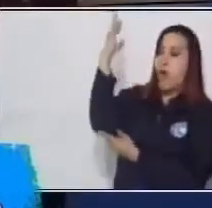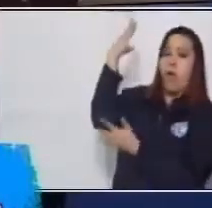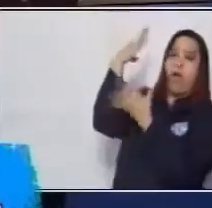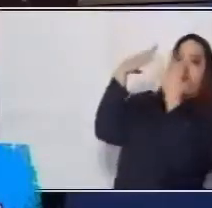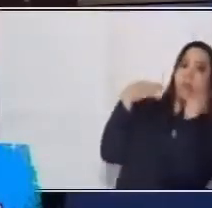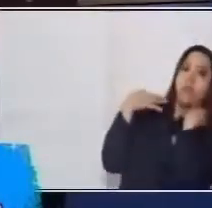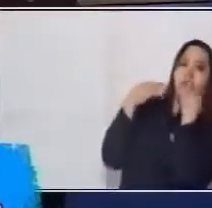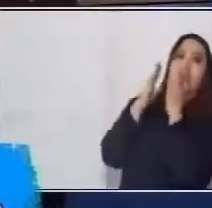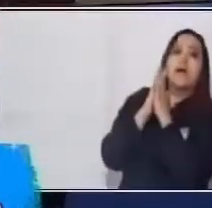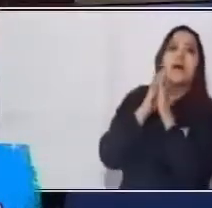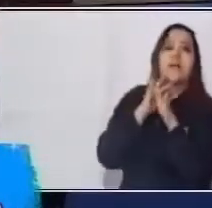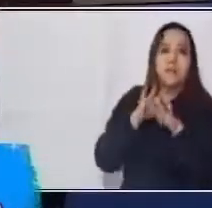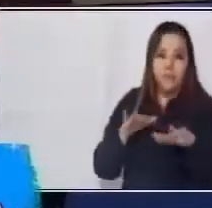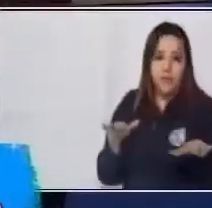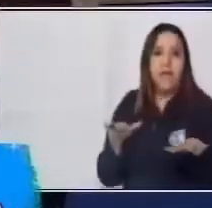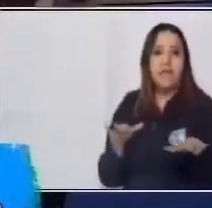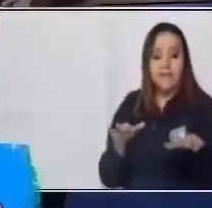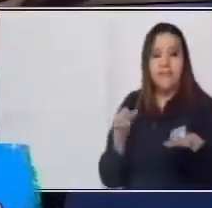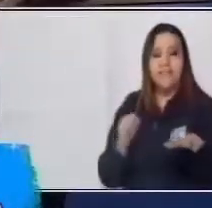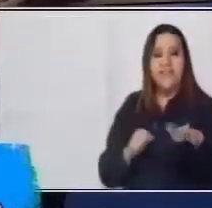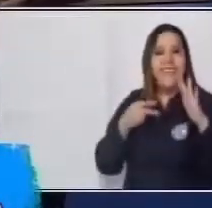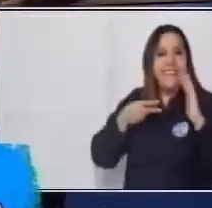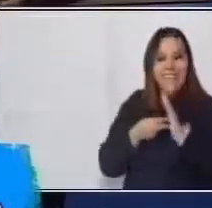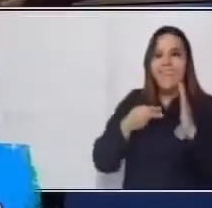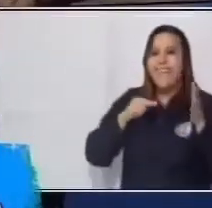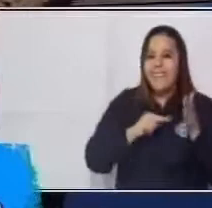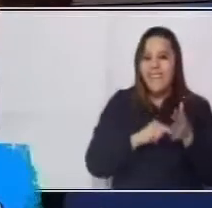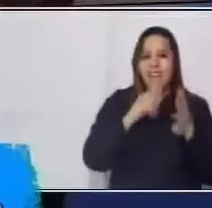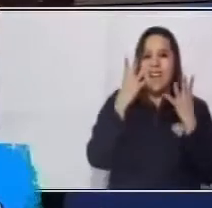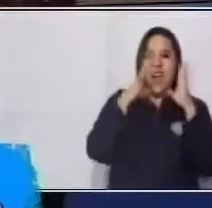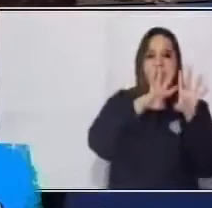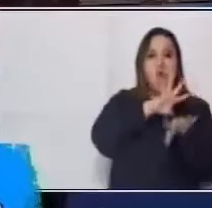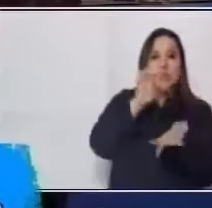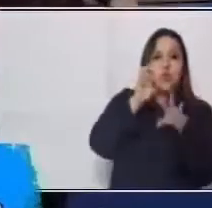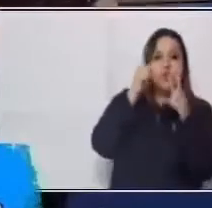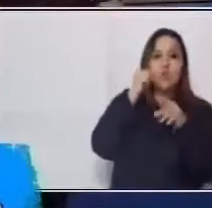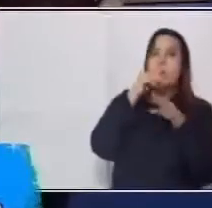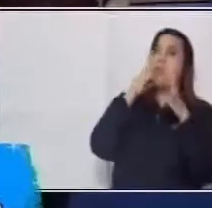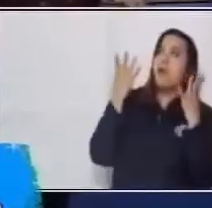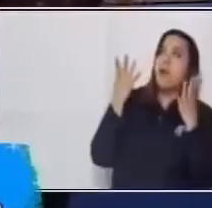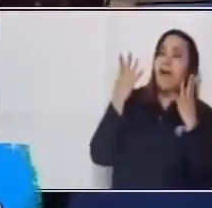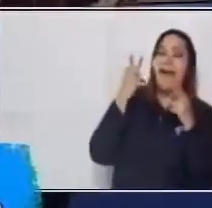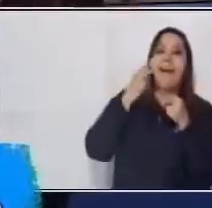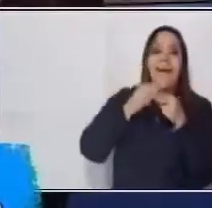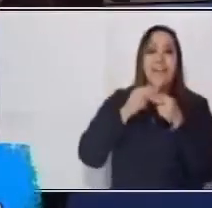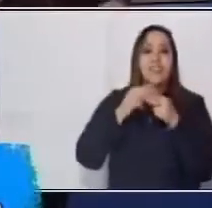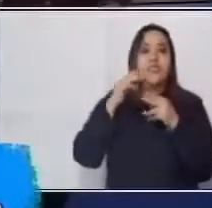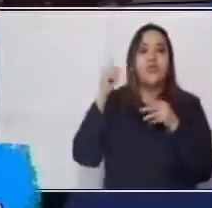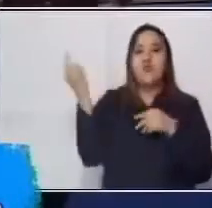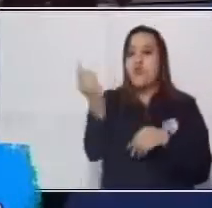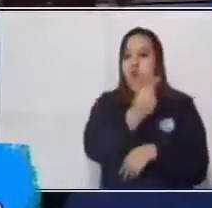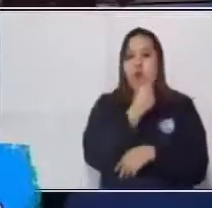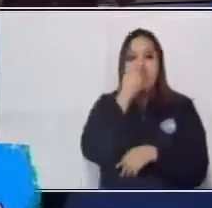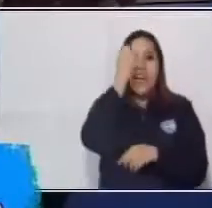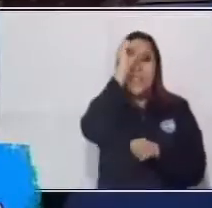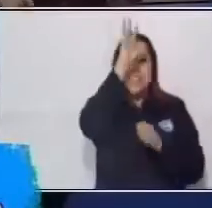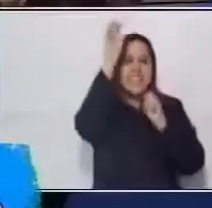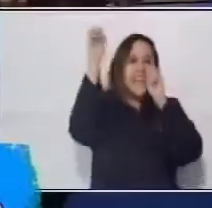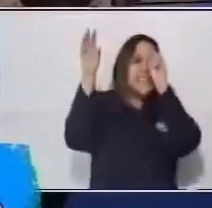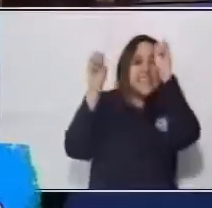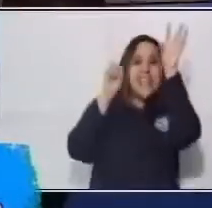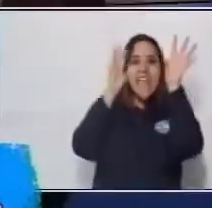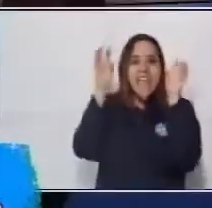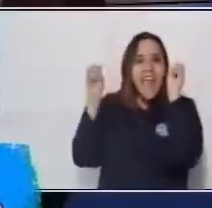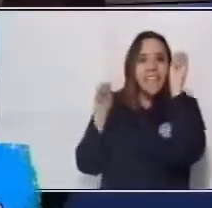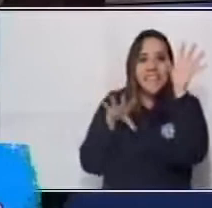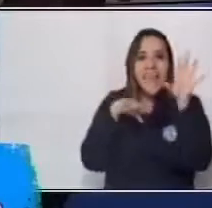son las constelaciones que vemos en el cielo. ¿Te das cuenta qué interesante la historia del Popol Vuh? Te invito a